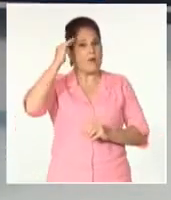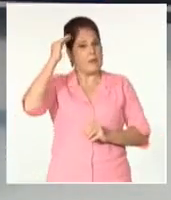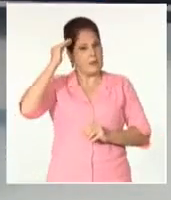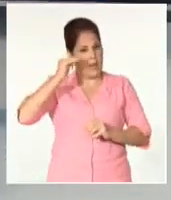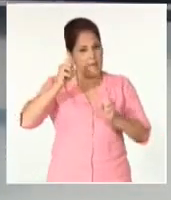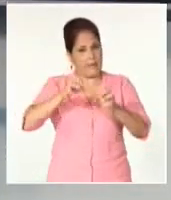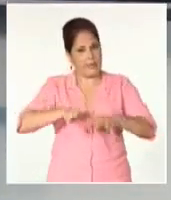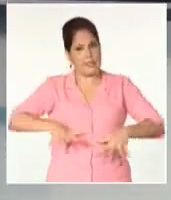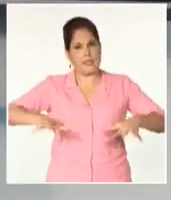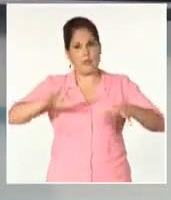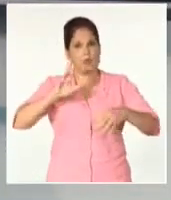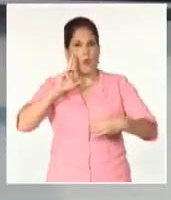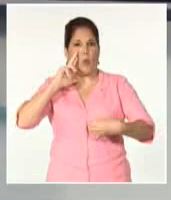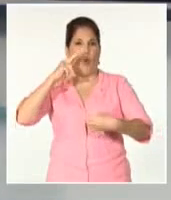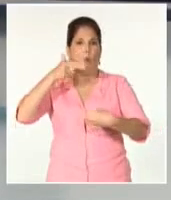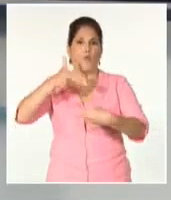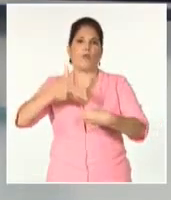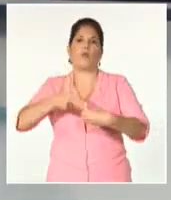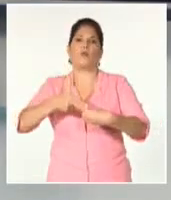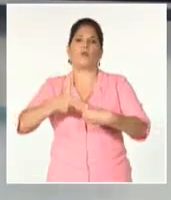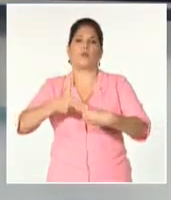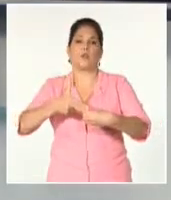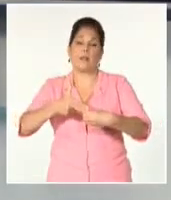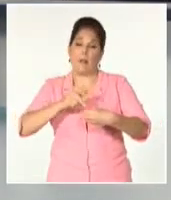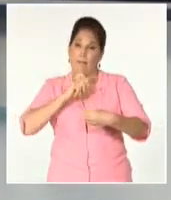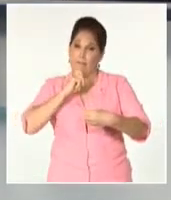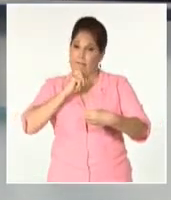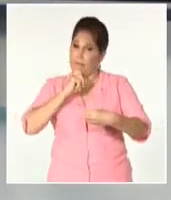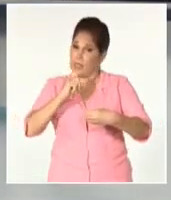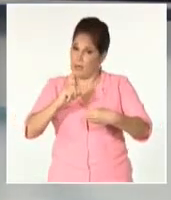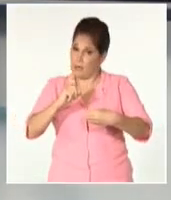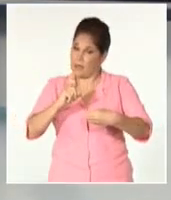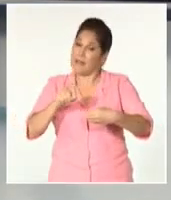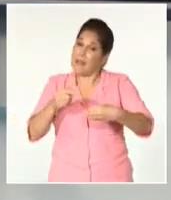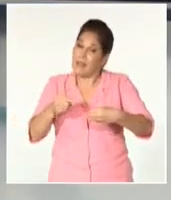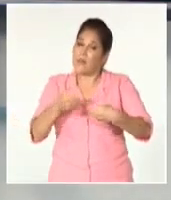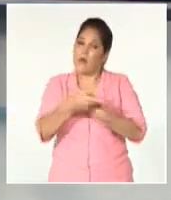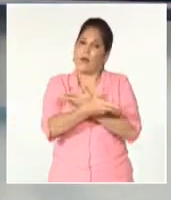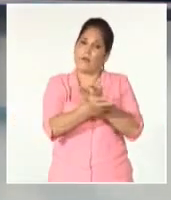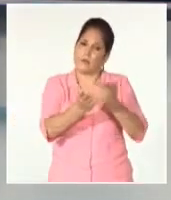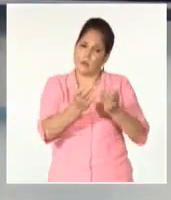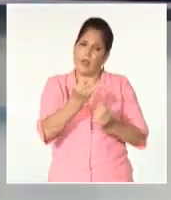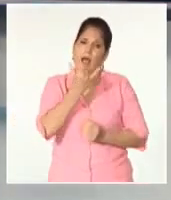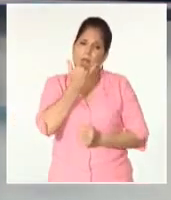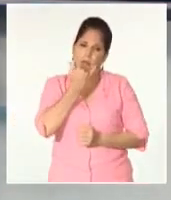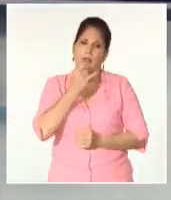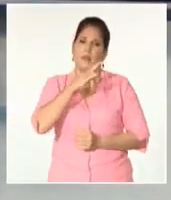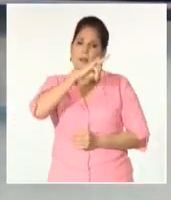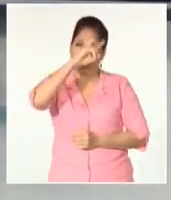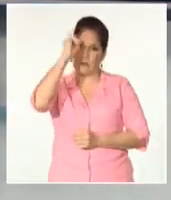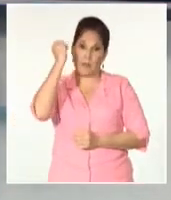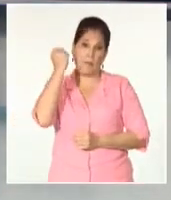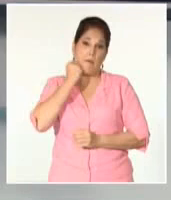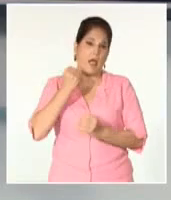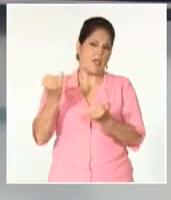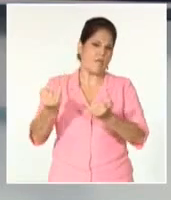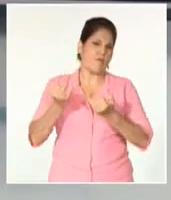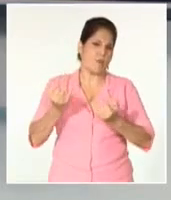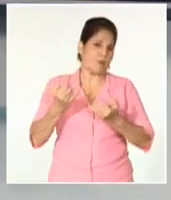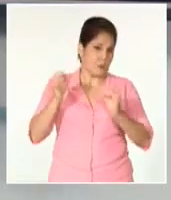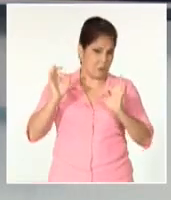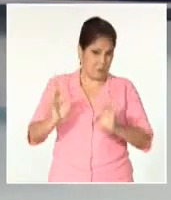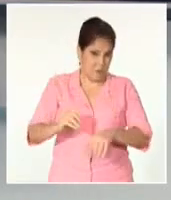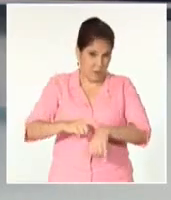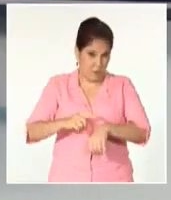situación con el combustible que enfrenta el país y esto, claro, que repercute en la distribución. Pero para más detalles, tenemos comunicación en este